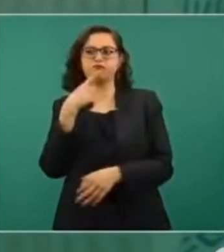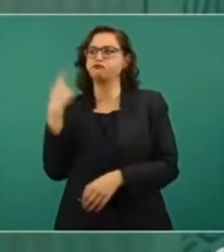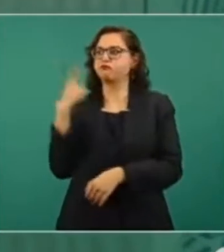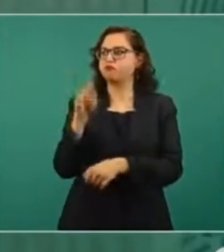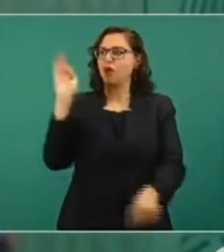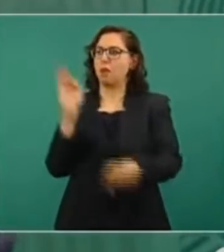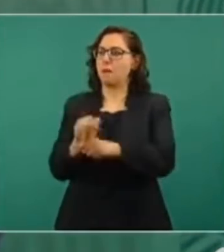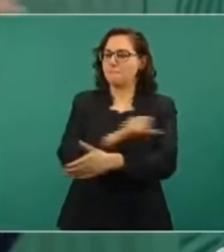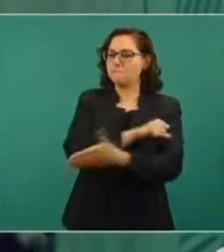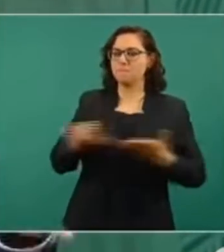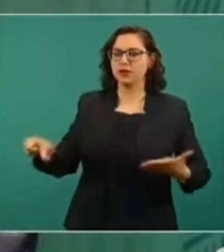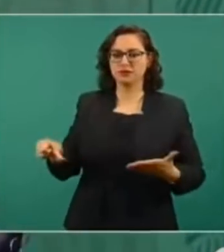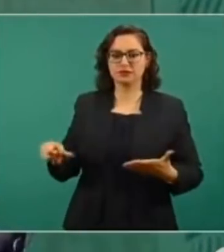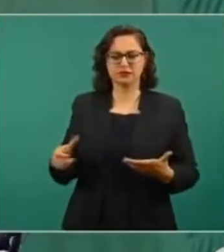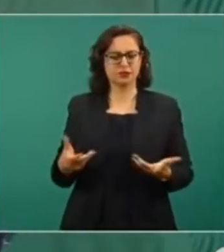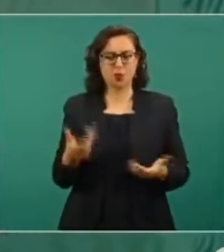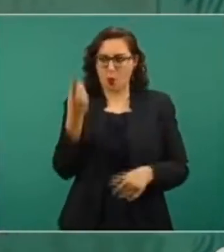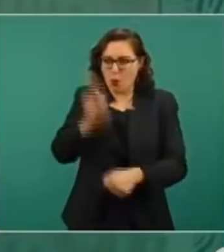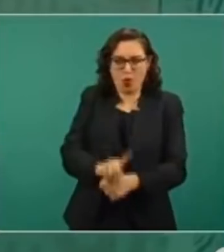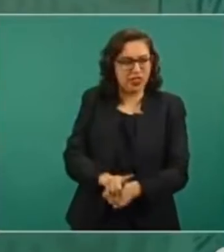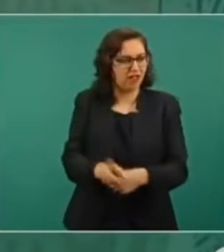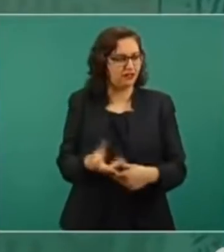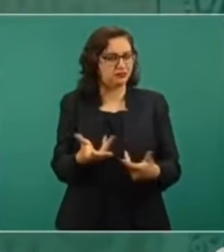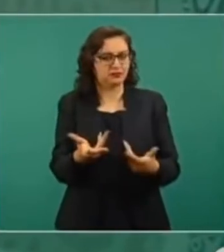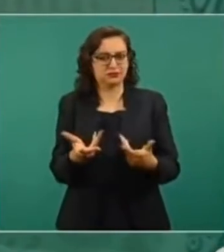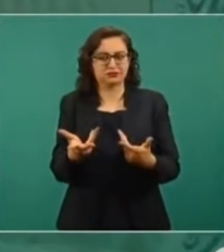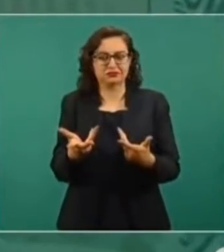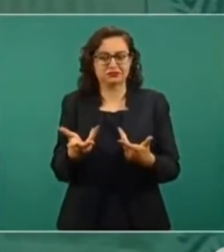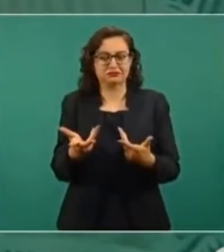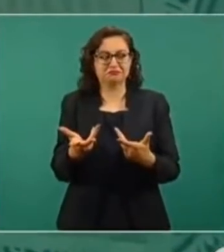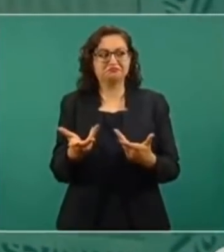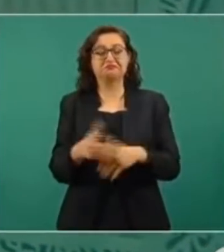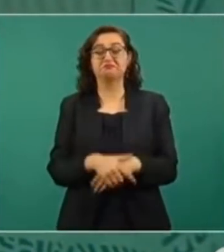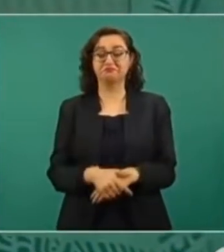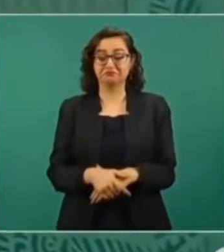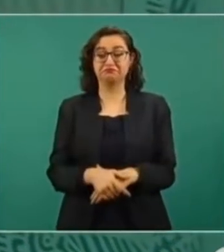Y así debe de ser, ¿no? la justicia tiene que ser expedita.